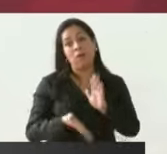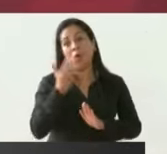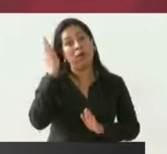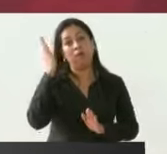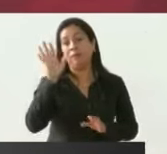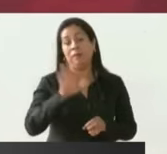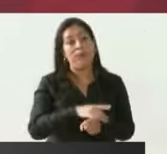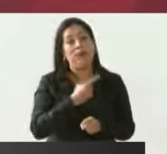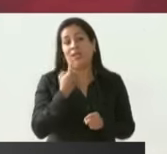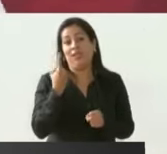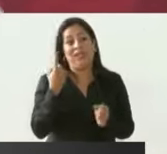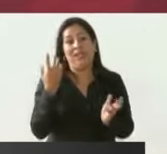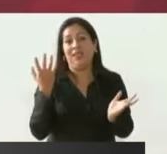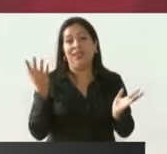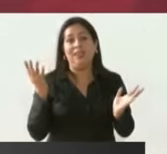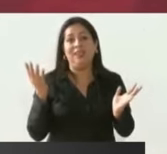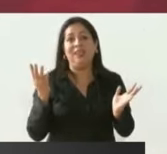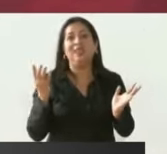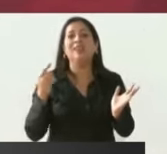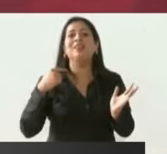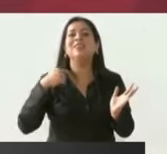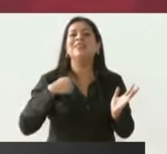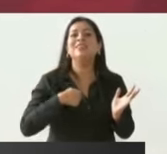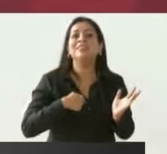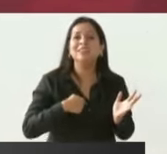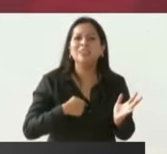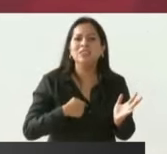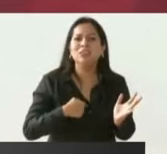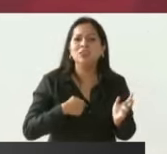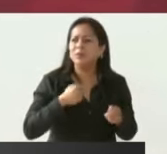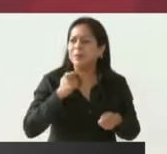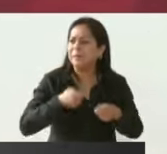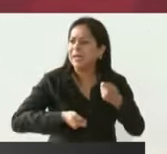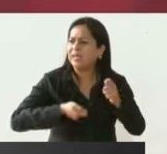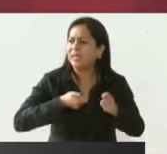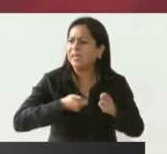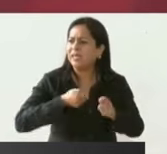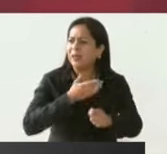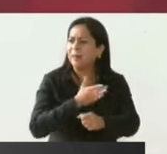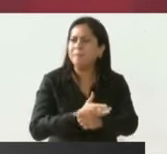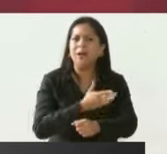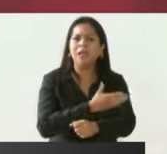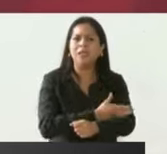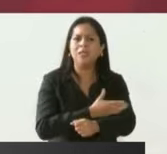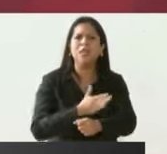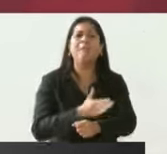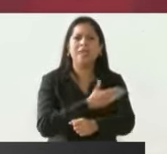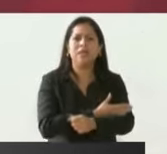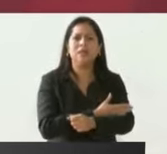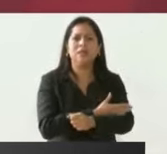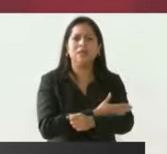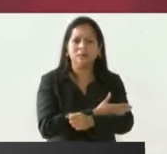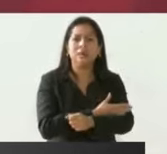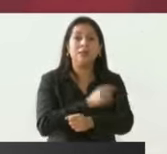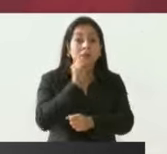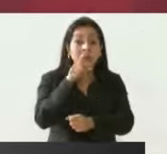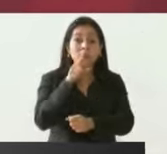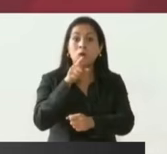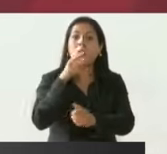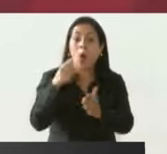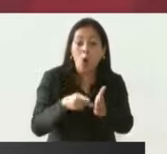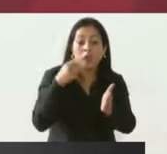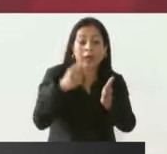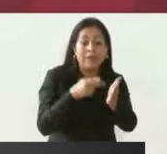soy maderista acuérdense sufragio efectivo